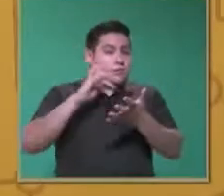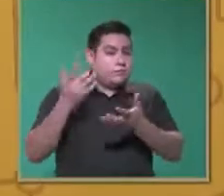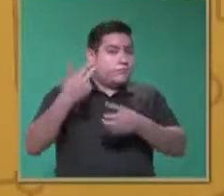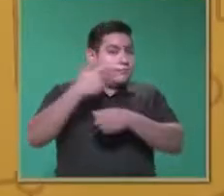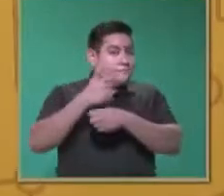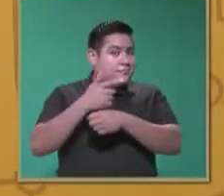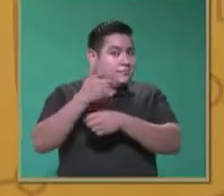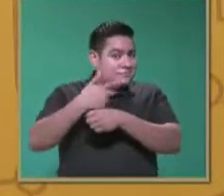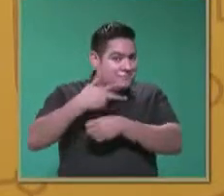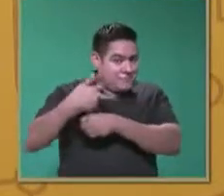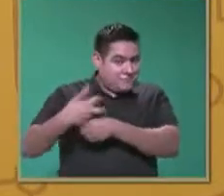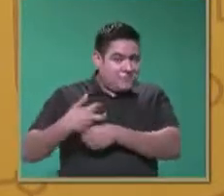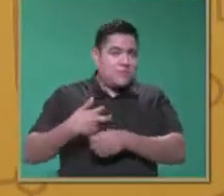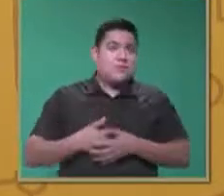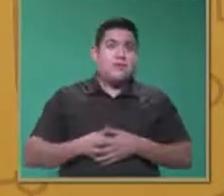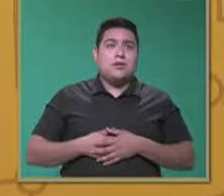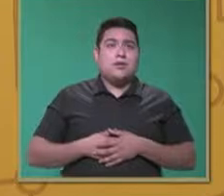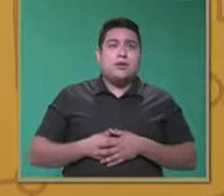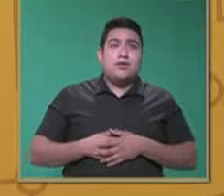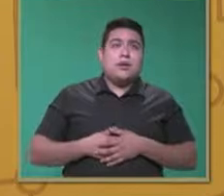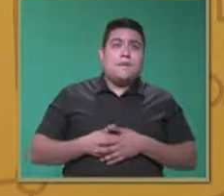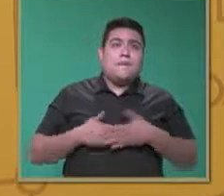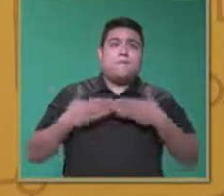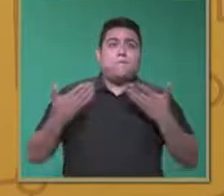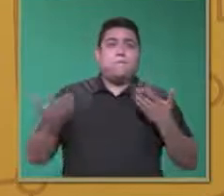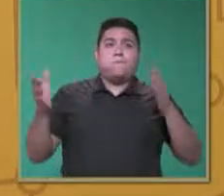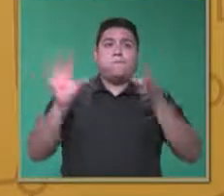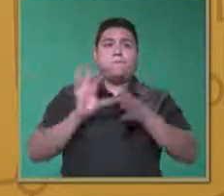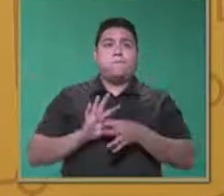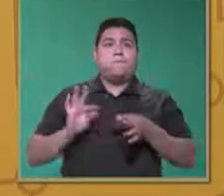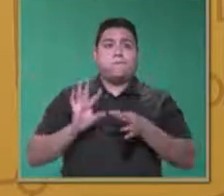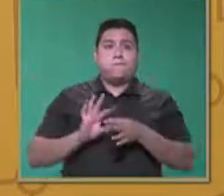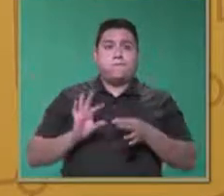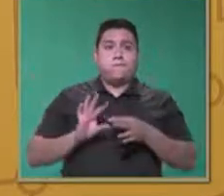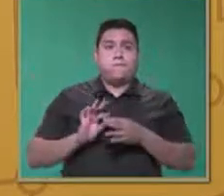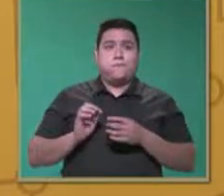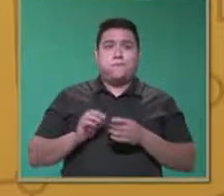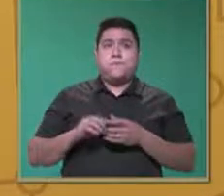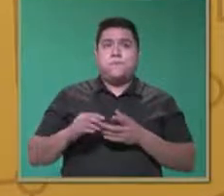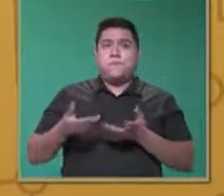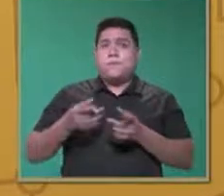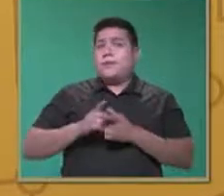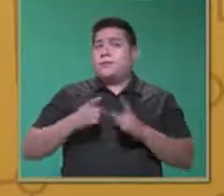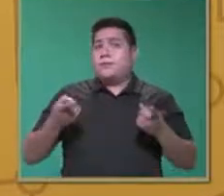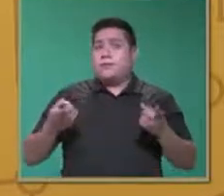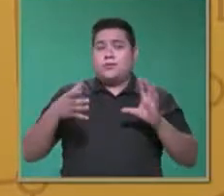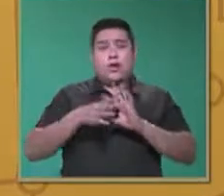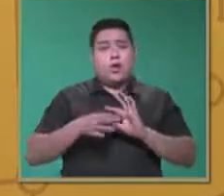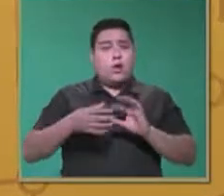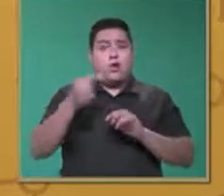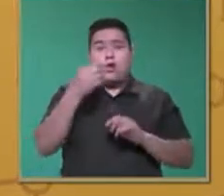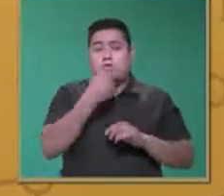Bueno, pues vamos a hablar acerca del desarrollo, cómo lo vamos trabajando con los niños y algunas